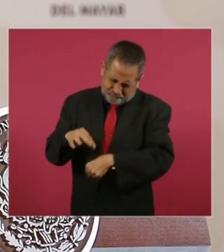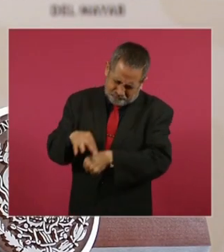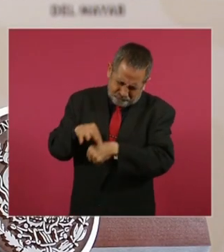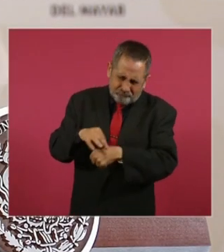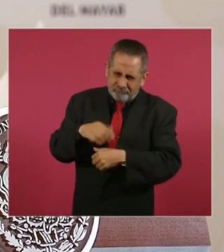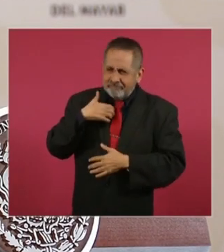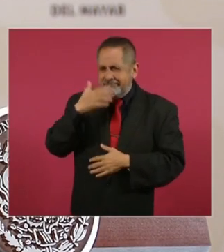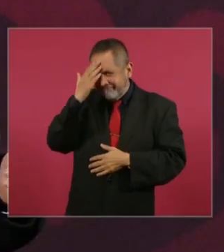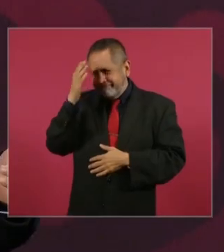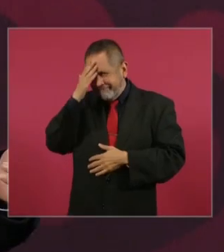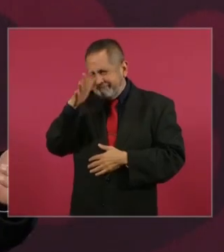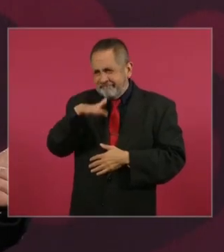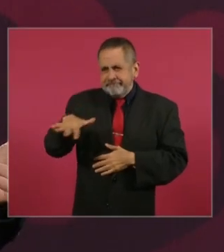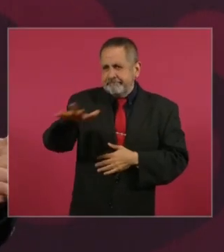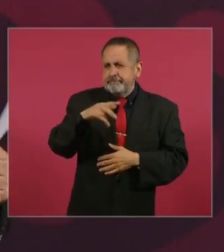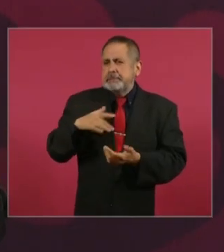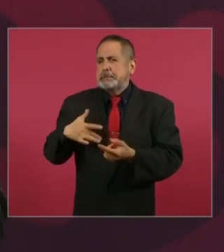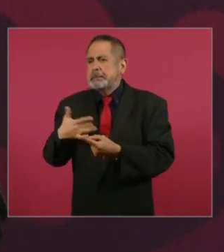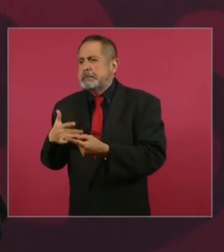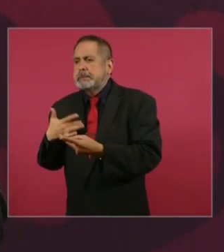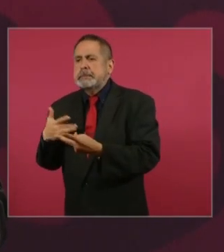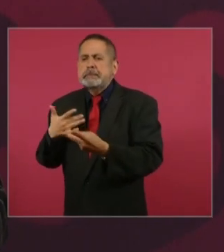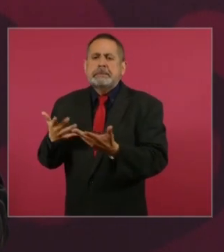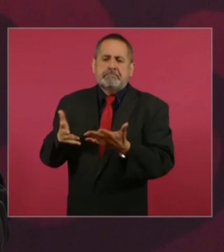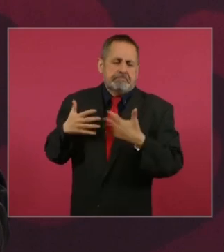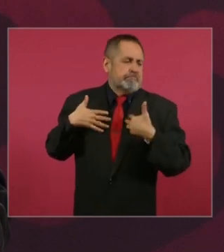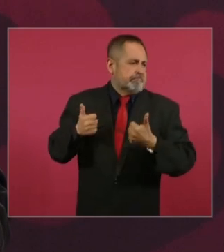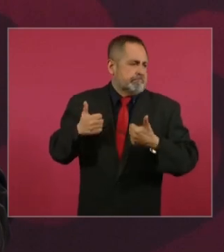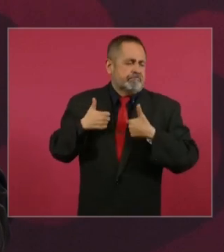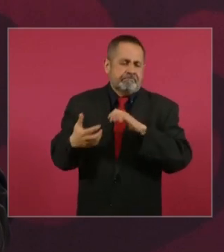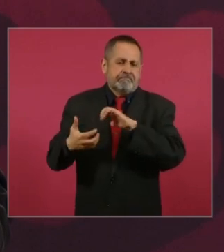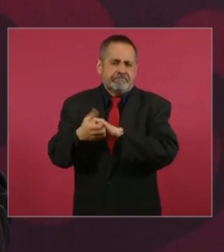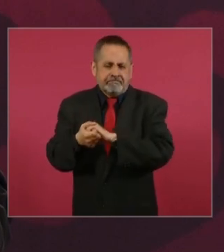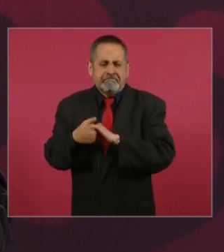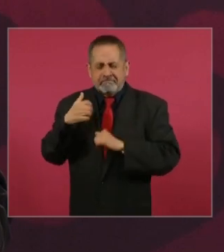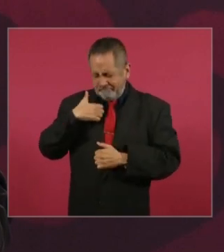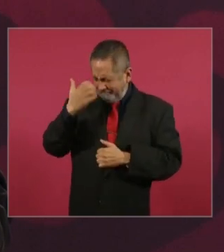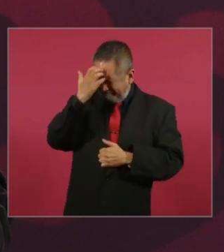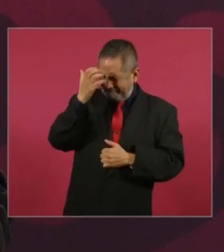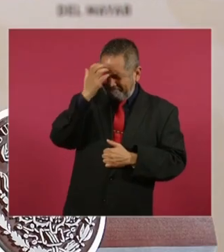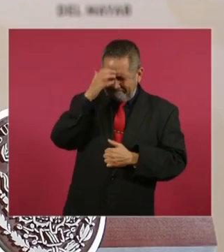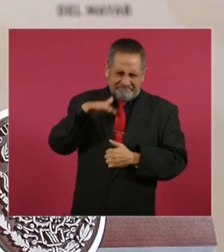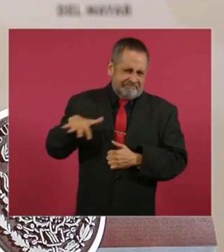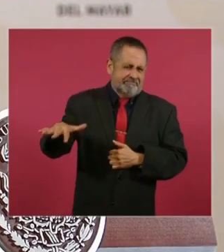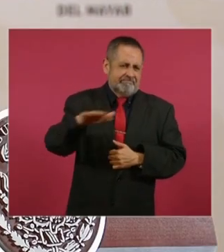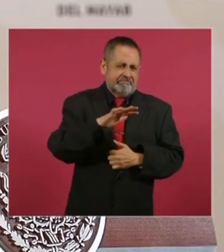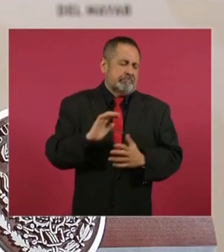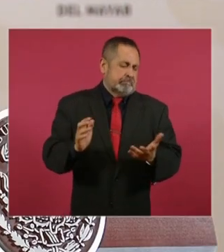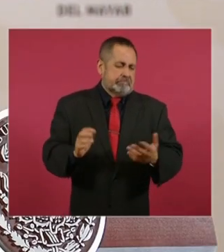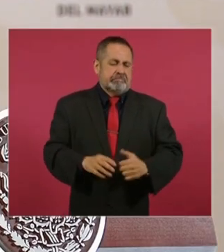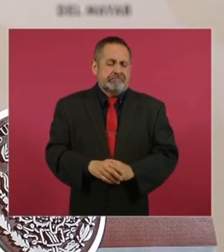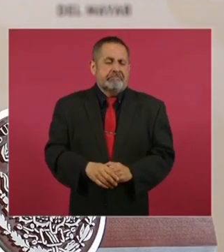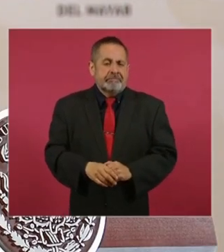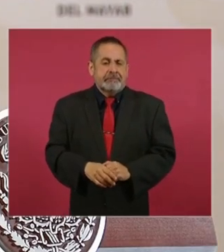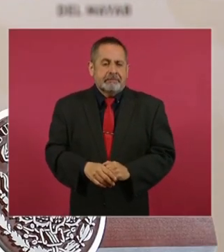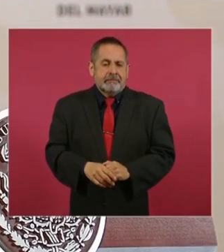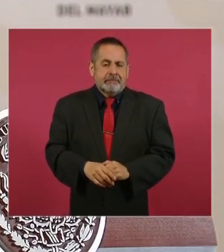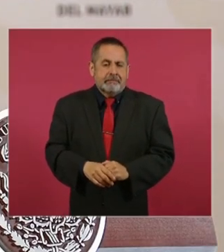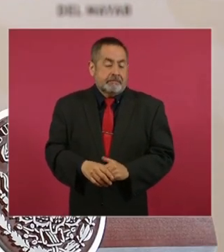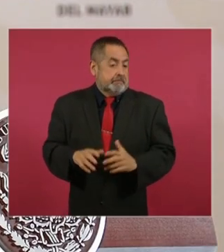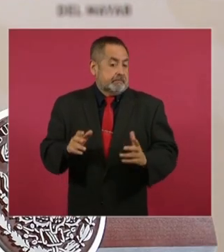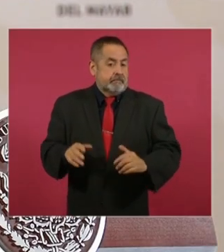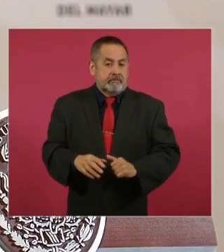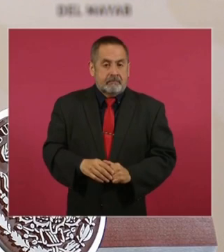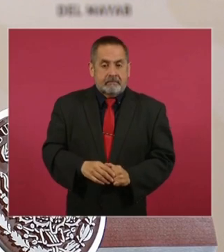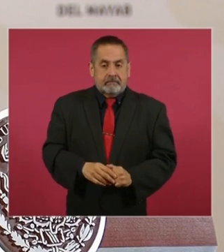Entonces, conozco los sentimientos de la gente y nada